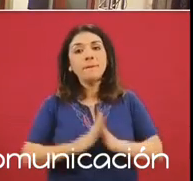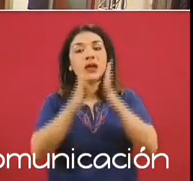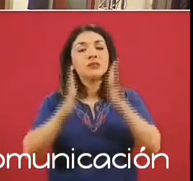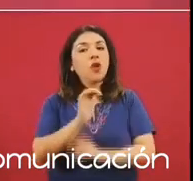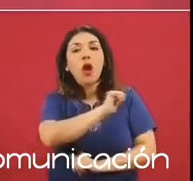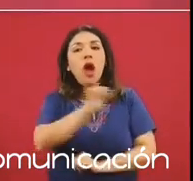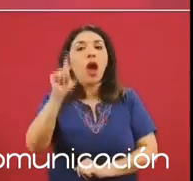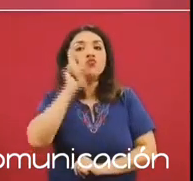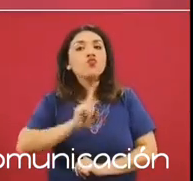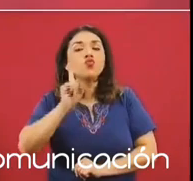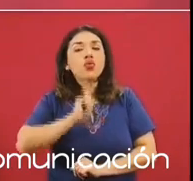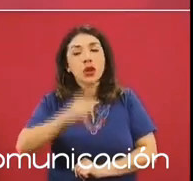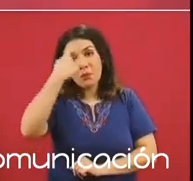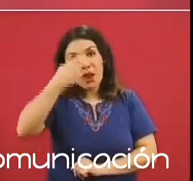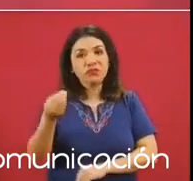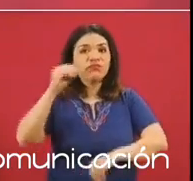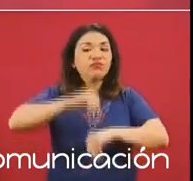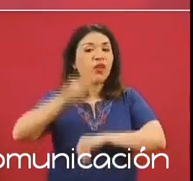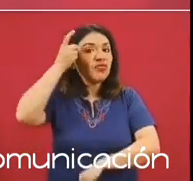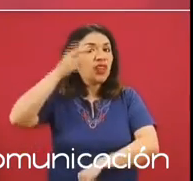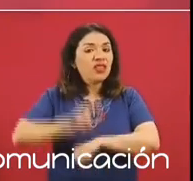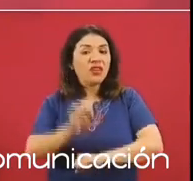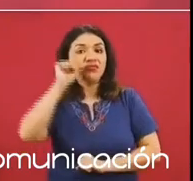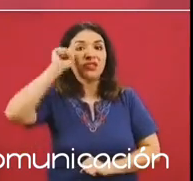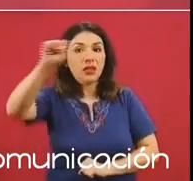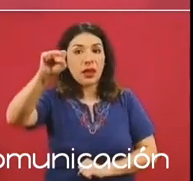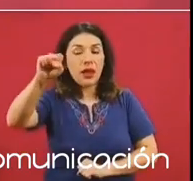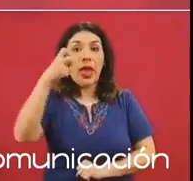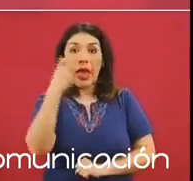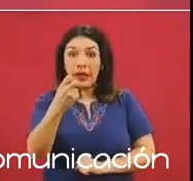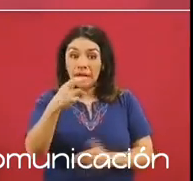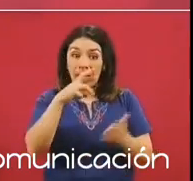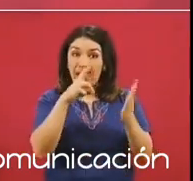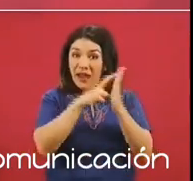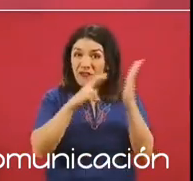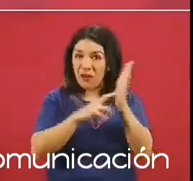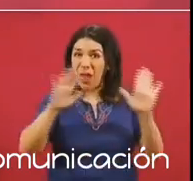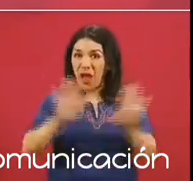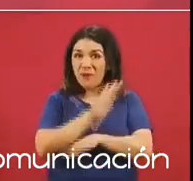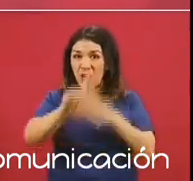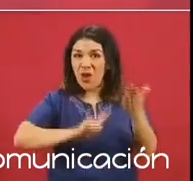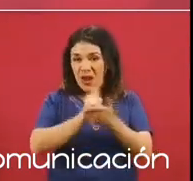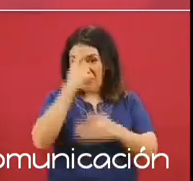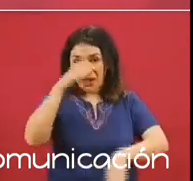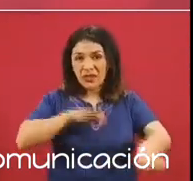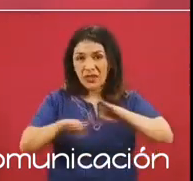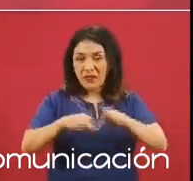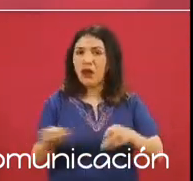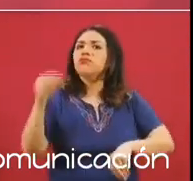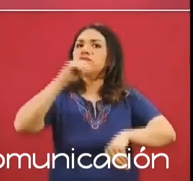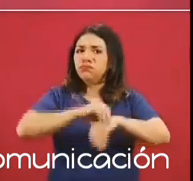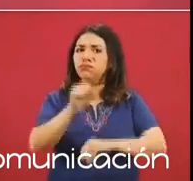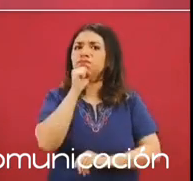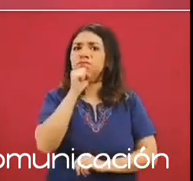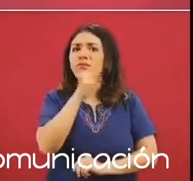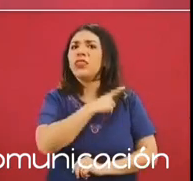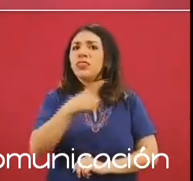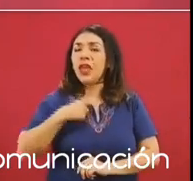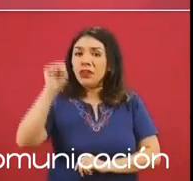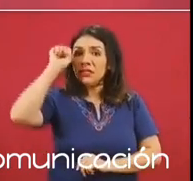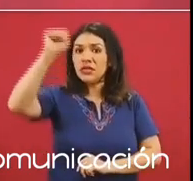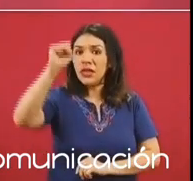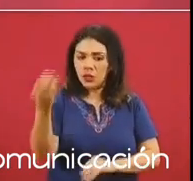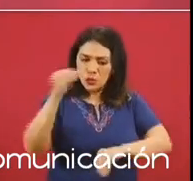de las mujeres en las directivas sindicales, parte de la reforma laboral establece la obligación de los sindicatos de